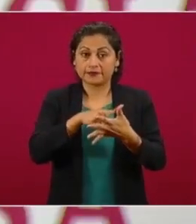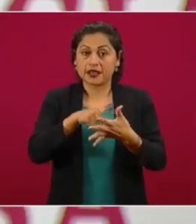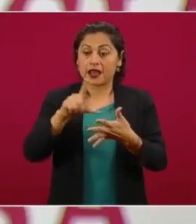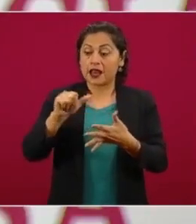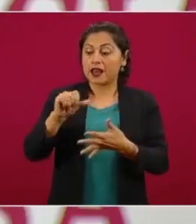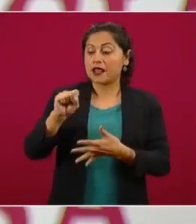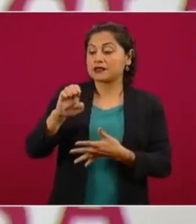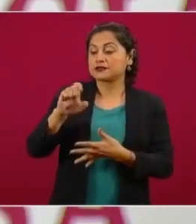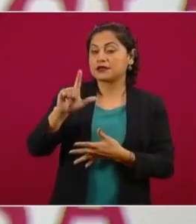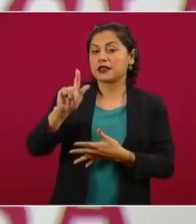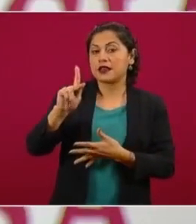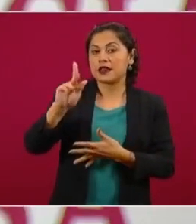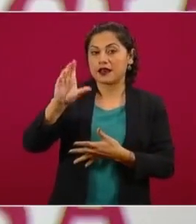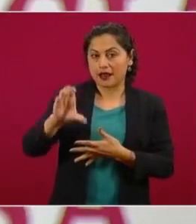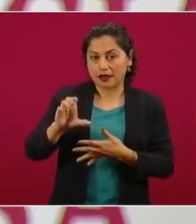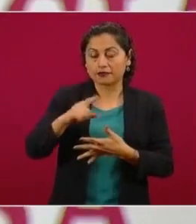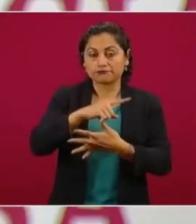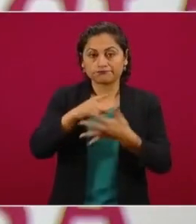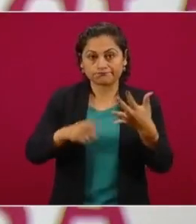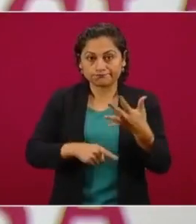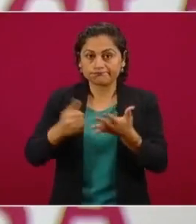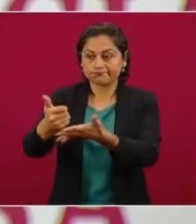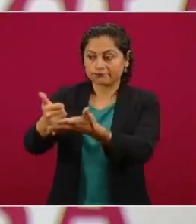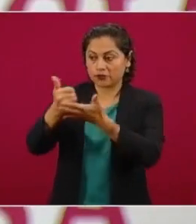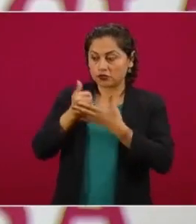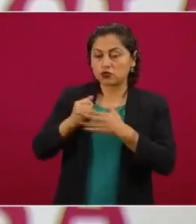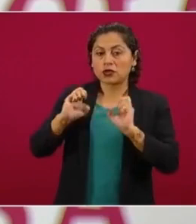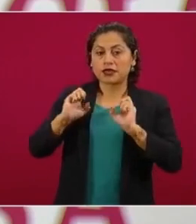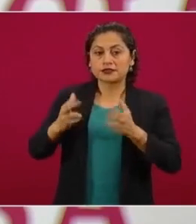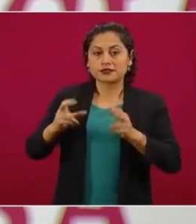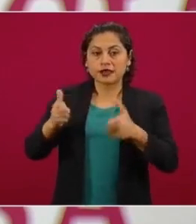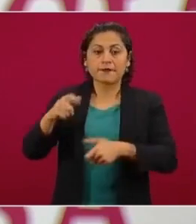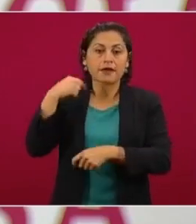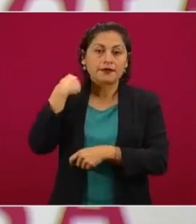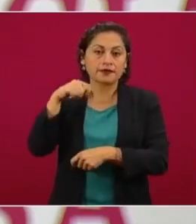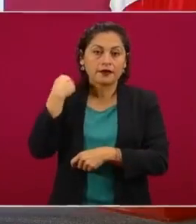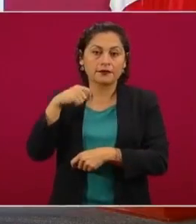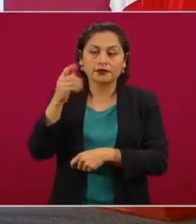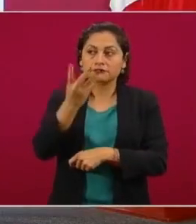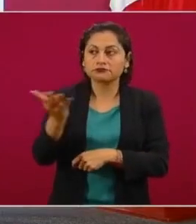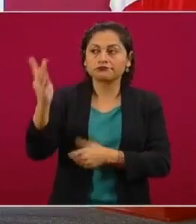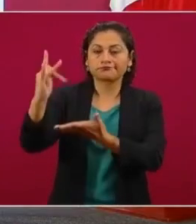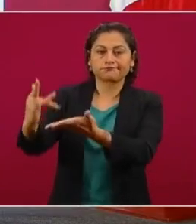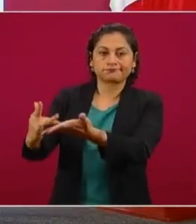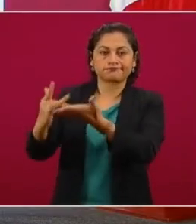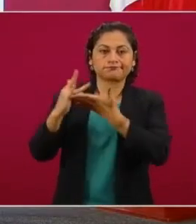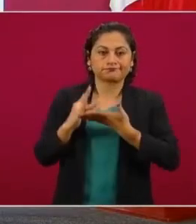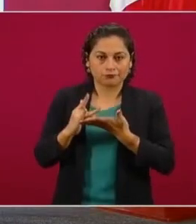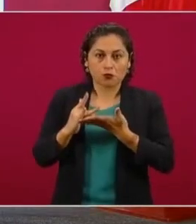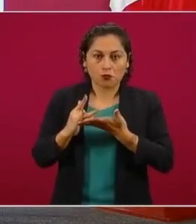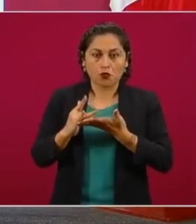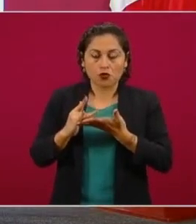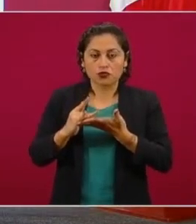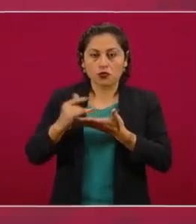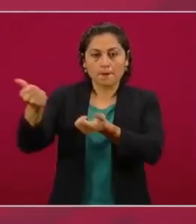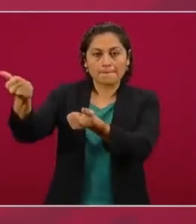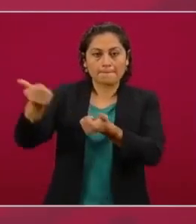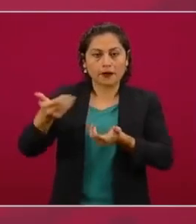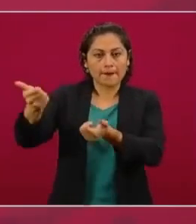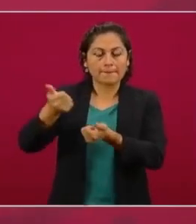por su solidaridad con Chiapas y Tabasco, que han movilizado apoyos en los últimos días importantes de alimentos,